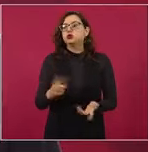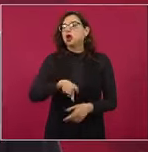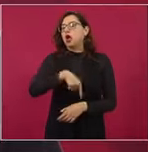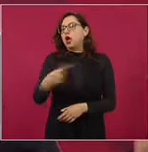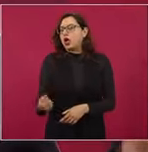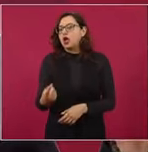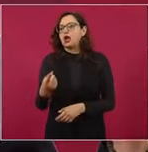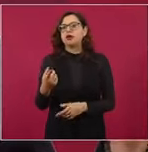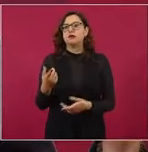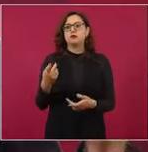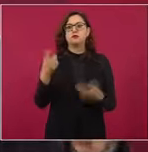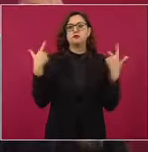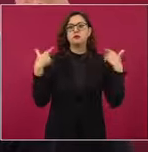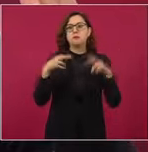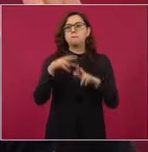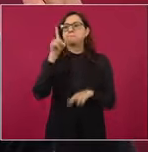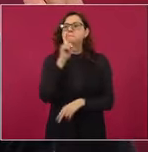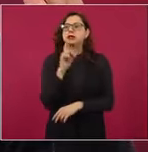dirigentes sociales,